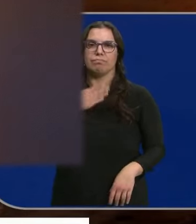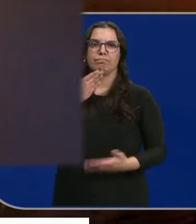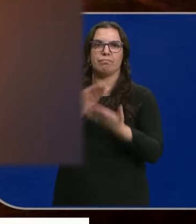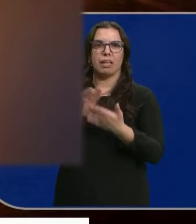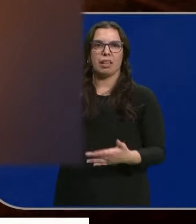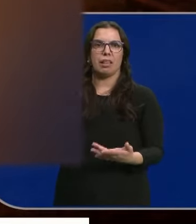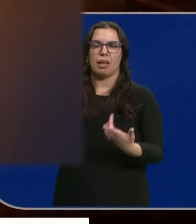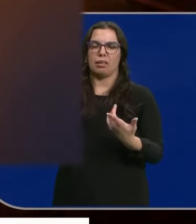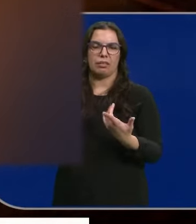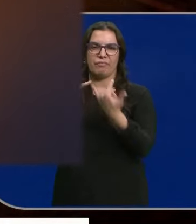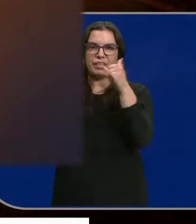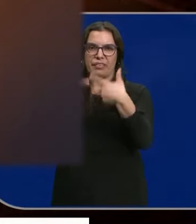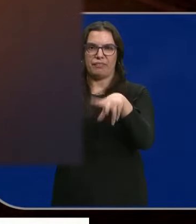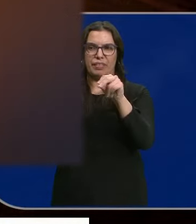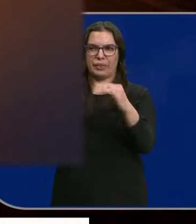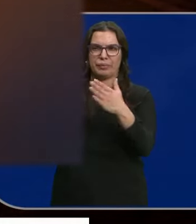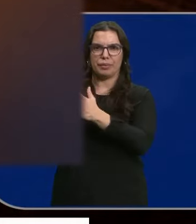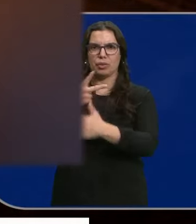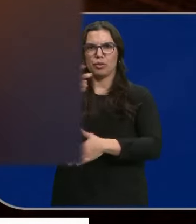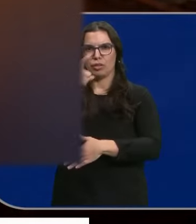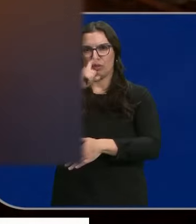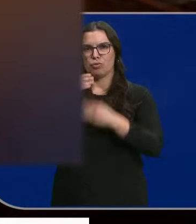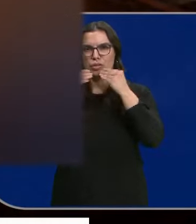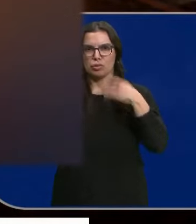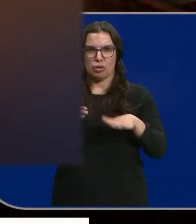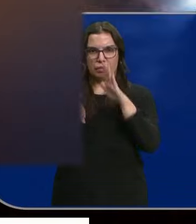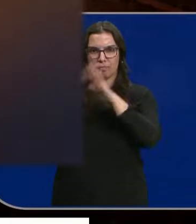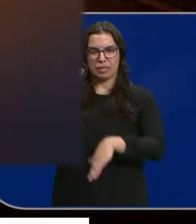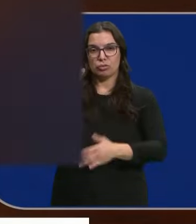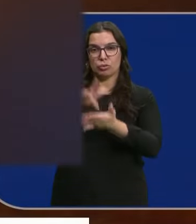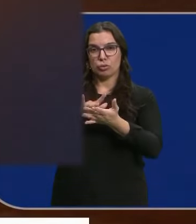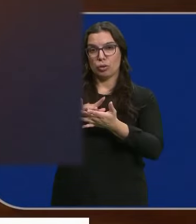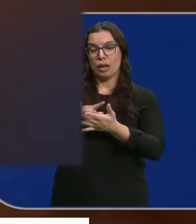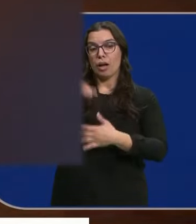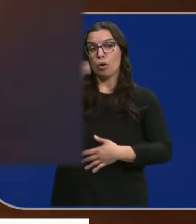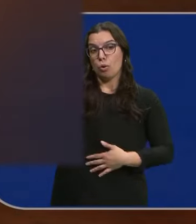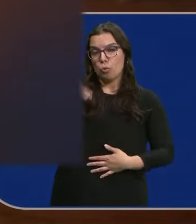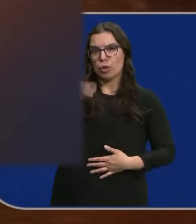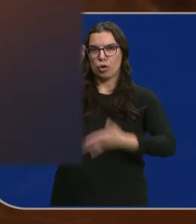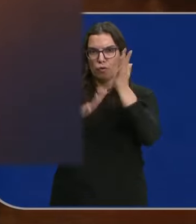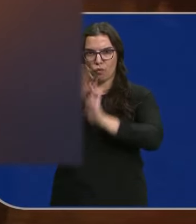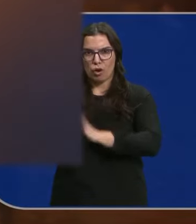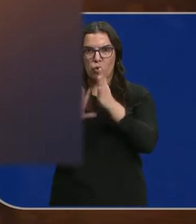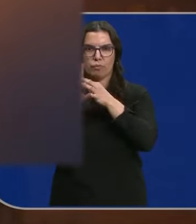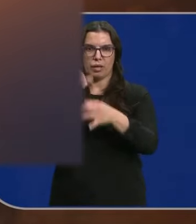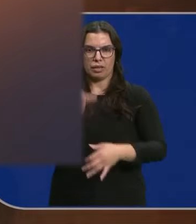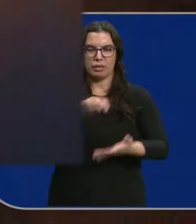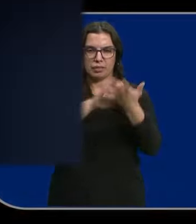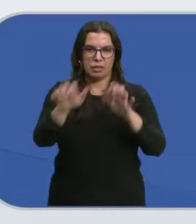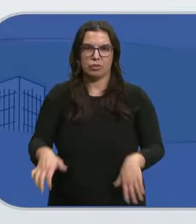piden Que se acabe Con este festejo Que cuenta con más de 200 años De historia Y que es el único toro Envolado O toro del fuego De Castilla y León